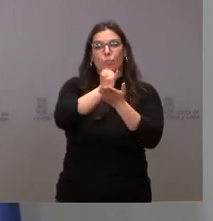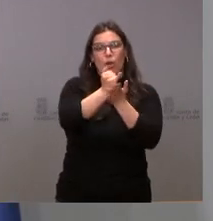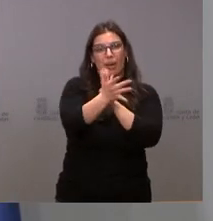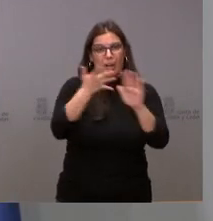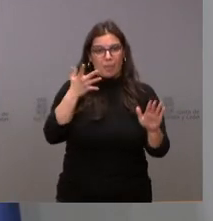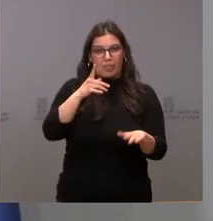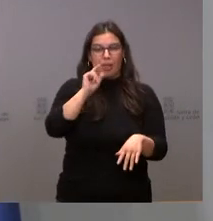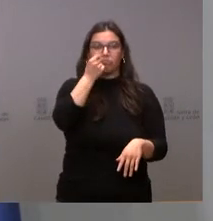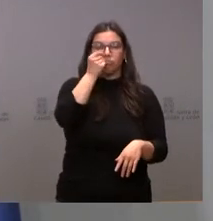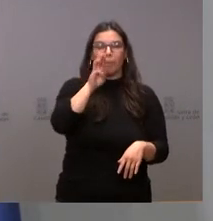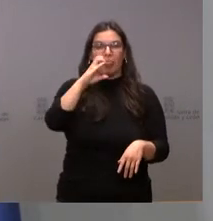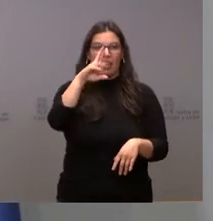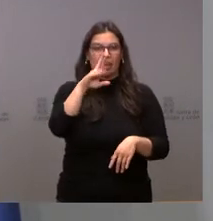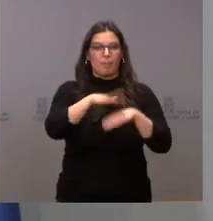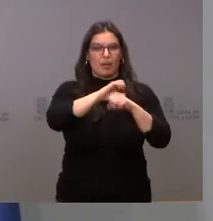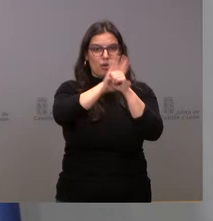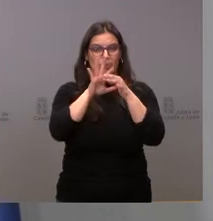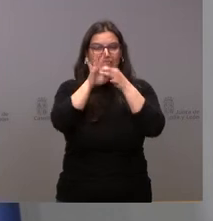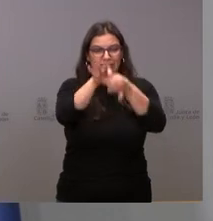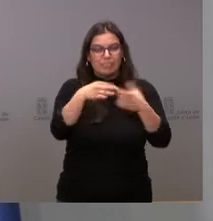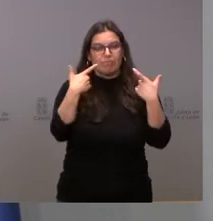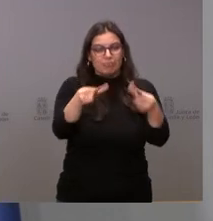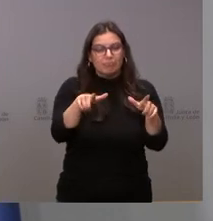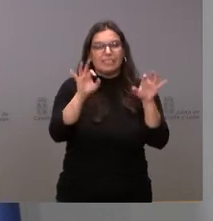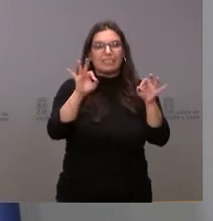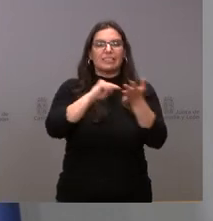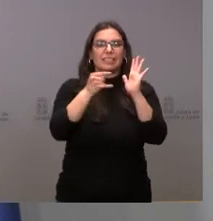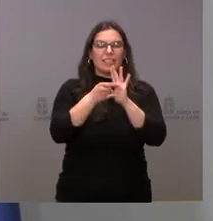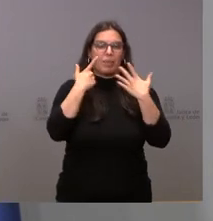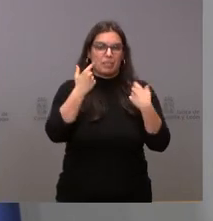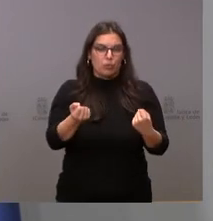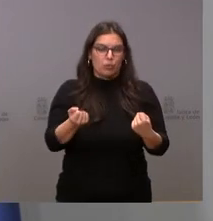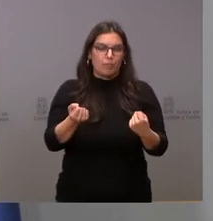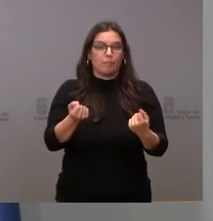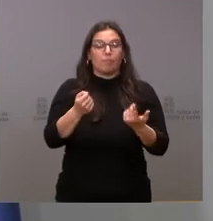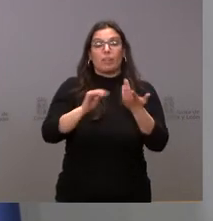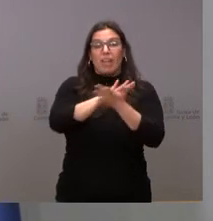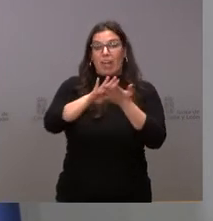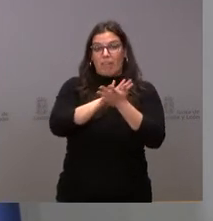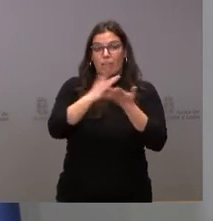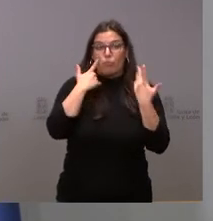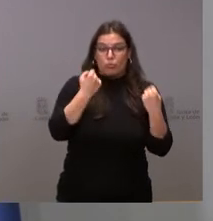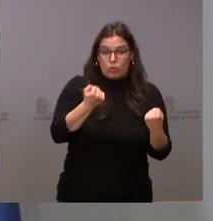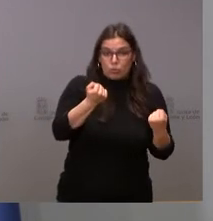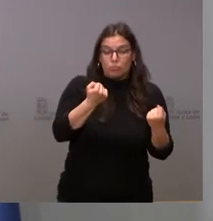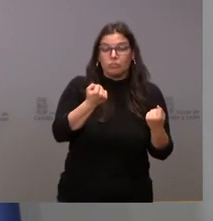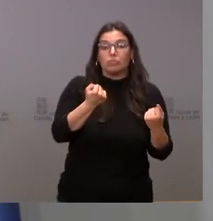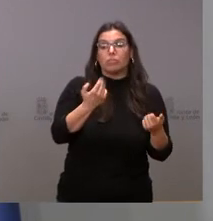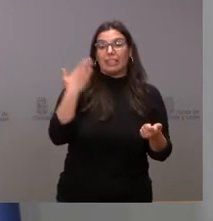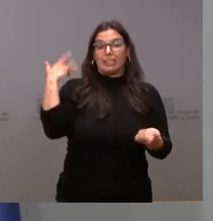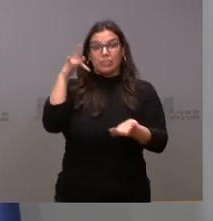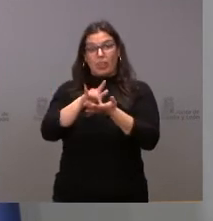PCR. Todo ello con destino al ámbito del sistema de salud. Hablamos aquí de salud. El otro día